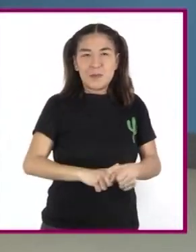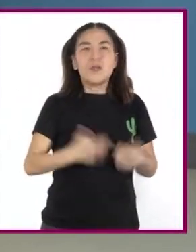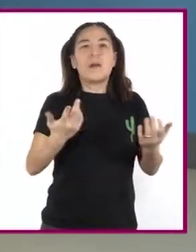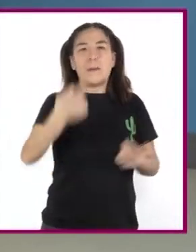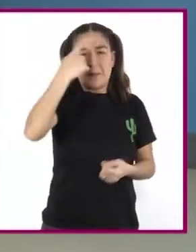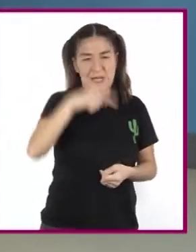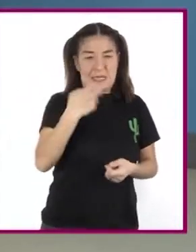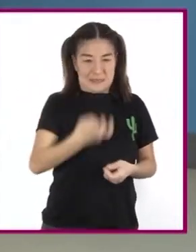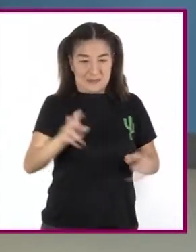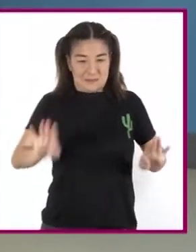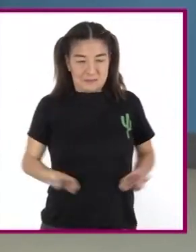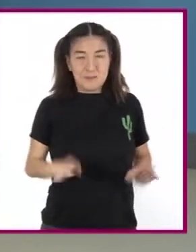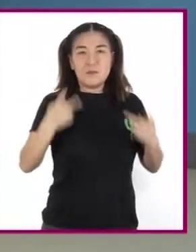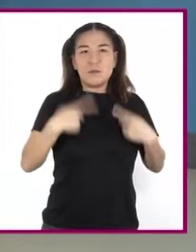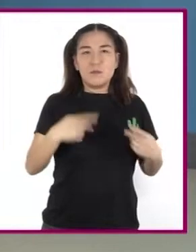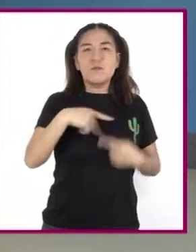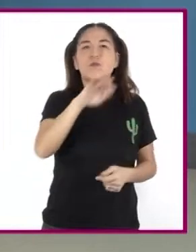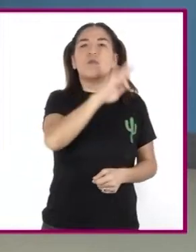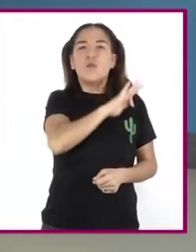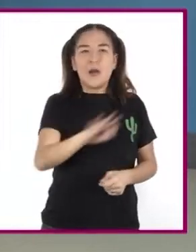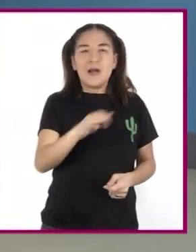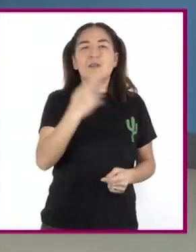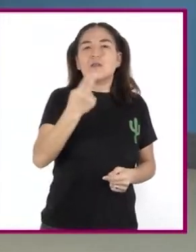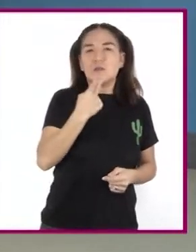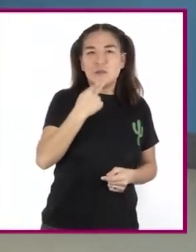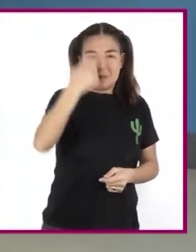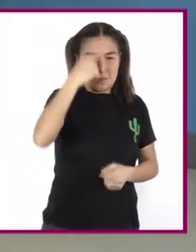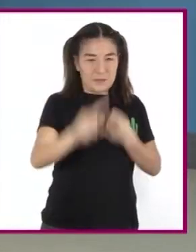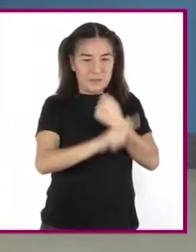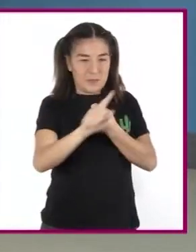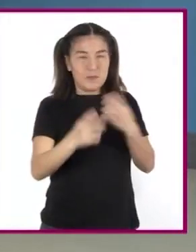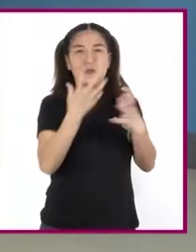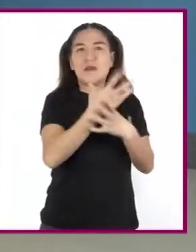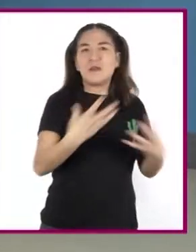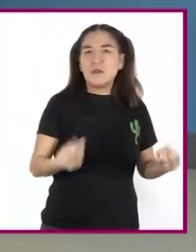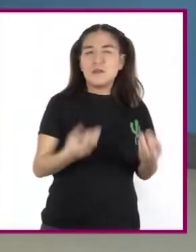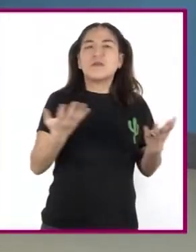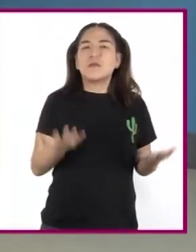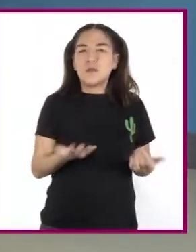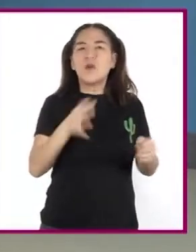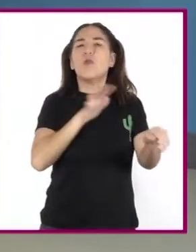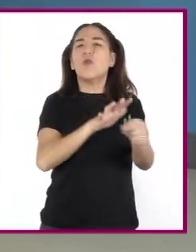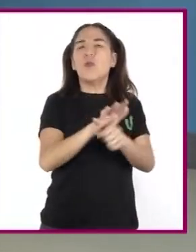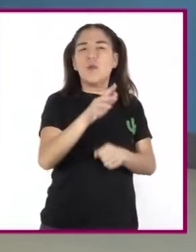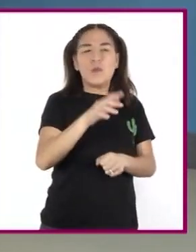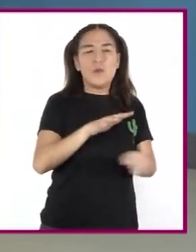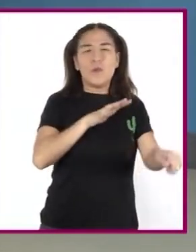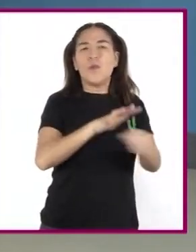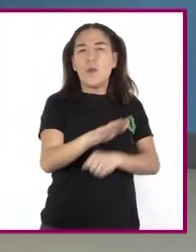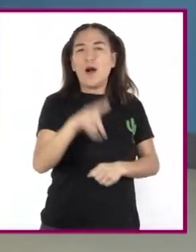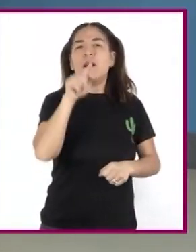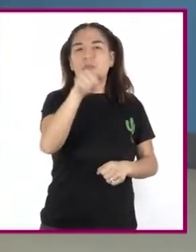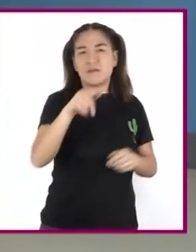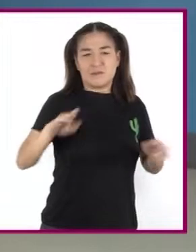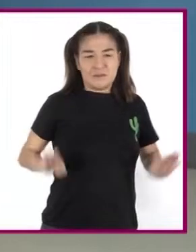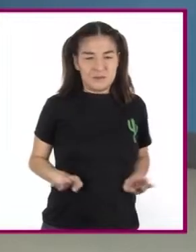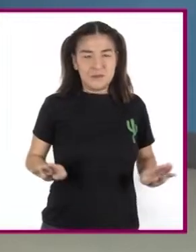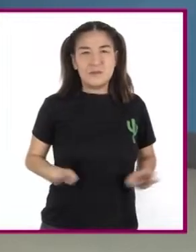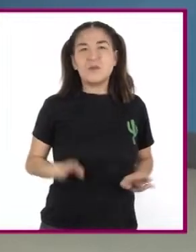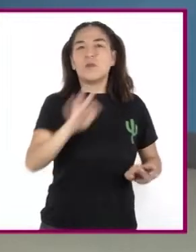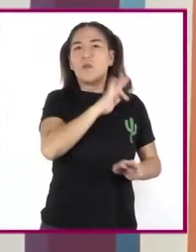conflictos de manera pacífica? ¿Qué cualidades deberían desarrollar las y los demás?